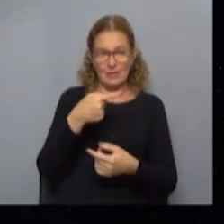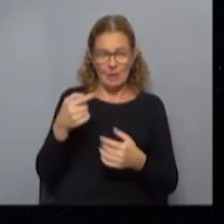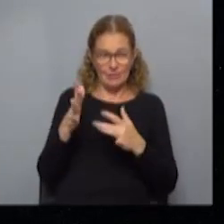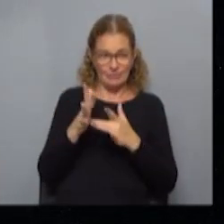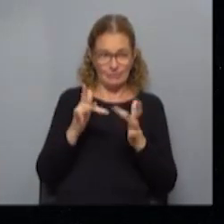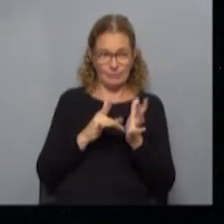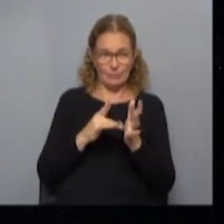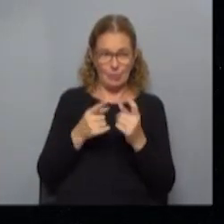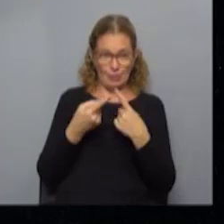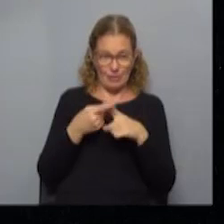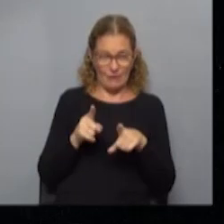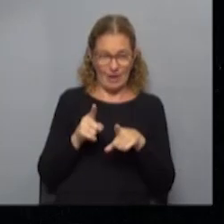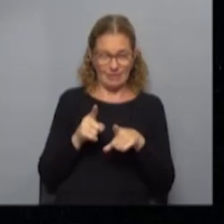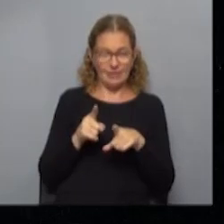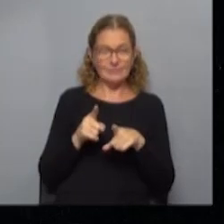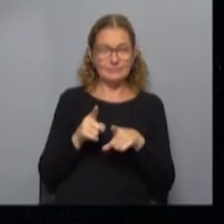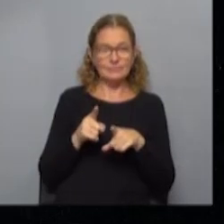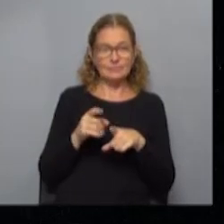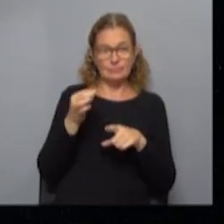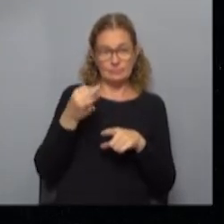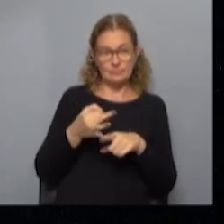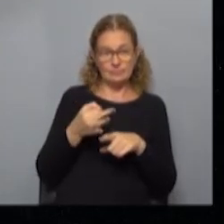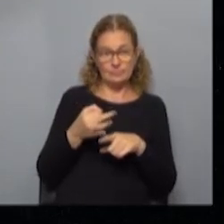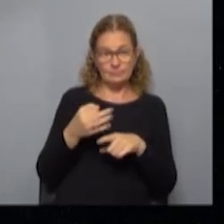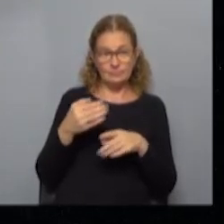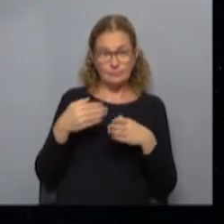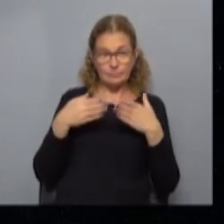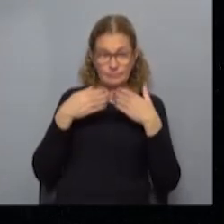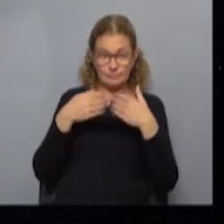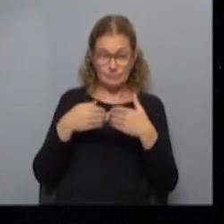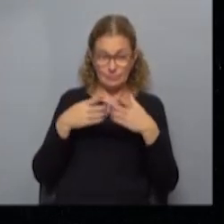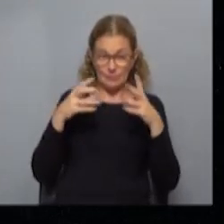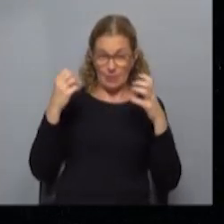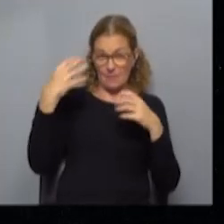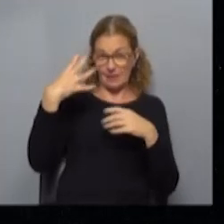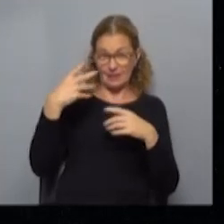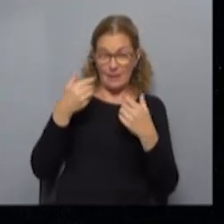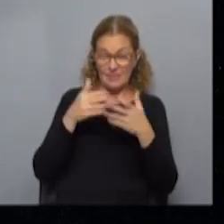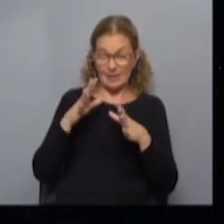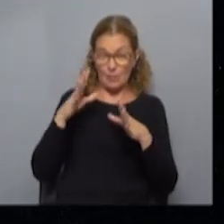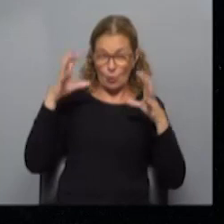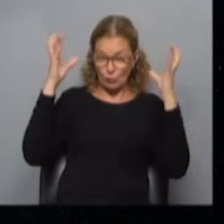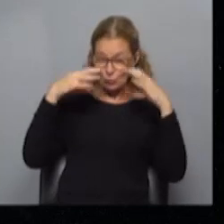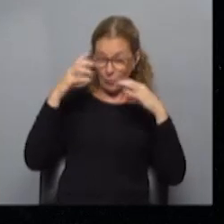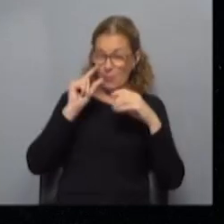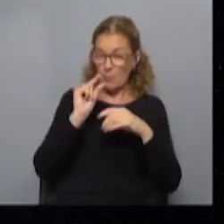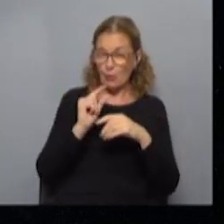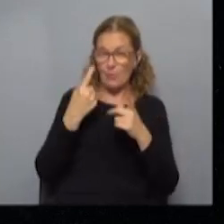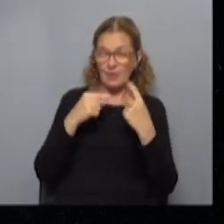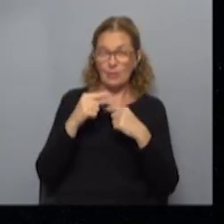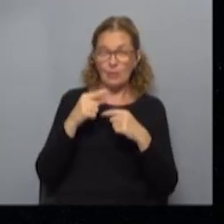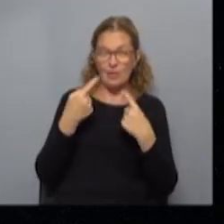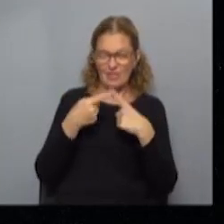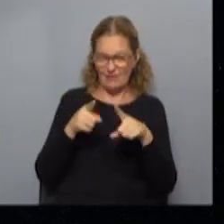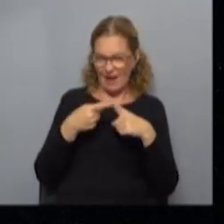turismo que viene un poco diferente, justamente por el tema sol y playa, ¿no? Arrancamos con un poco de lluvia, pero con lindas actividades marcadas, principalmente,